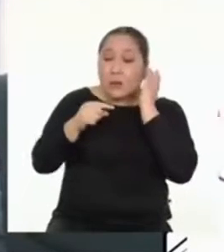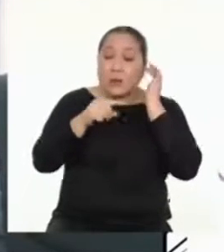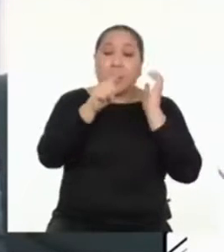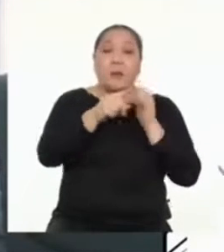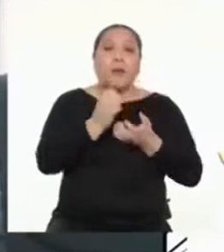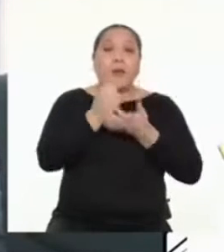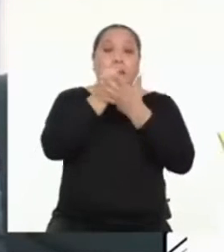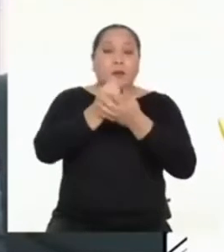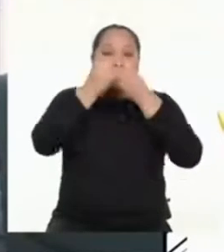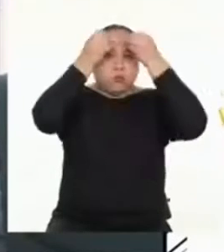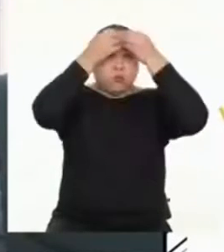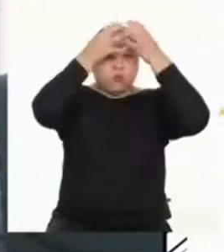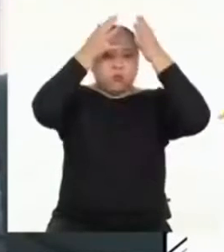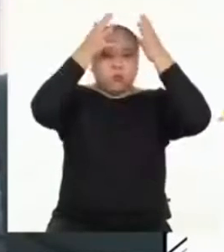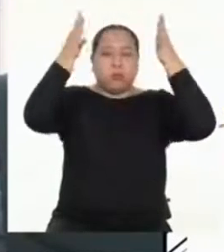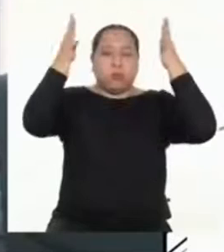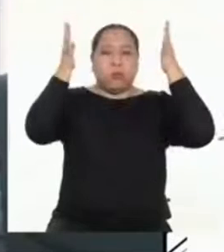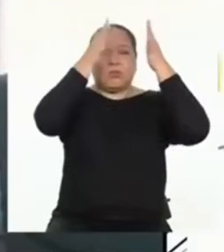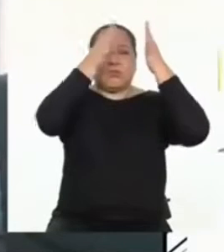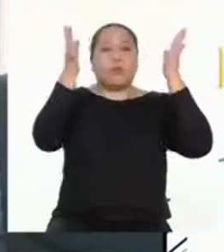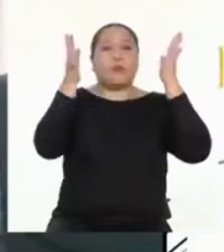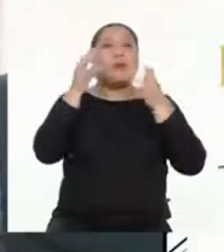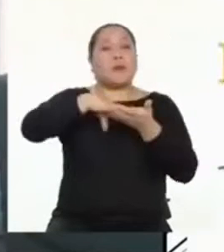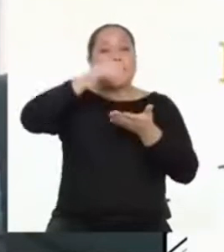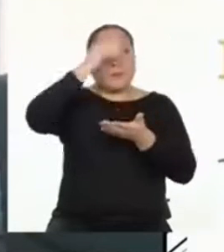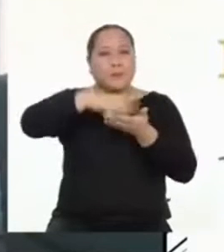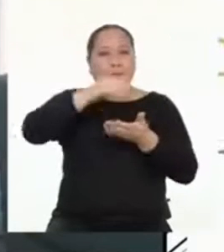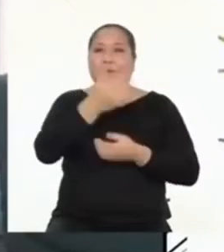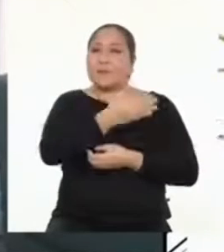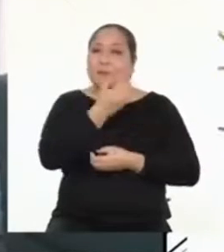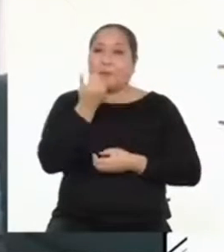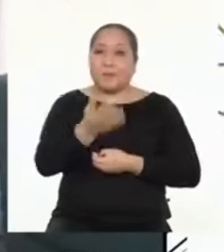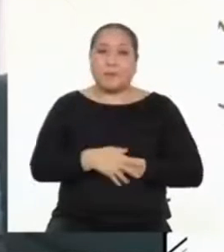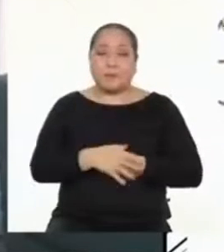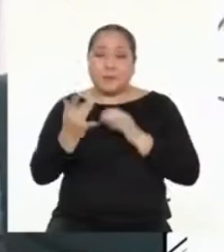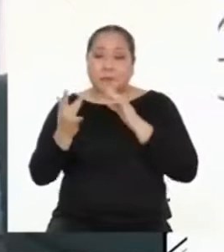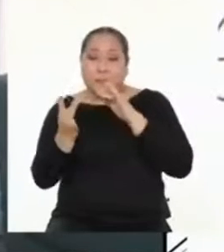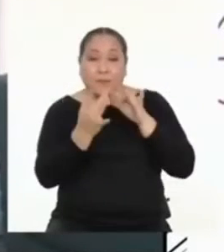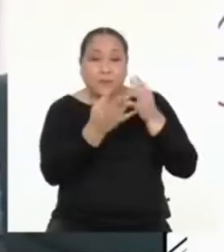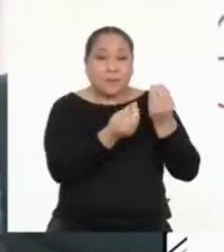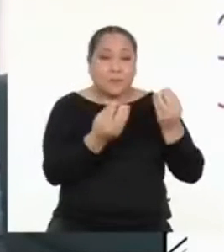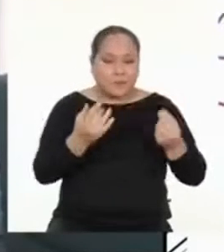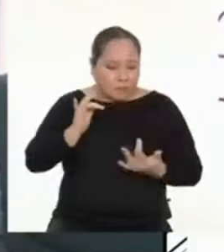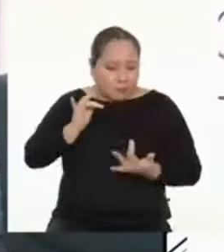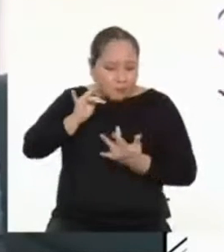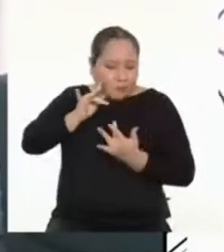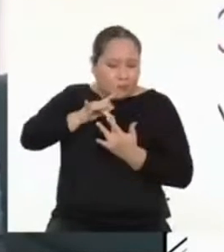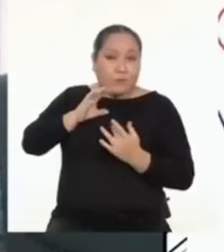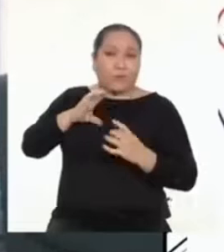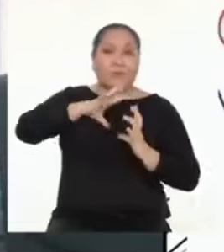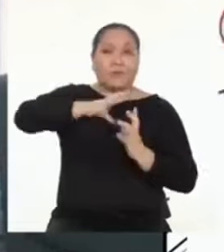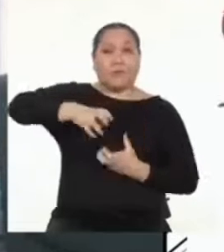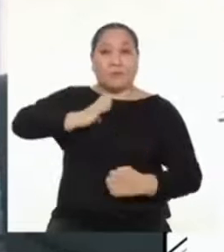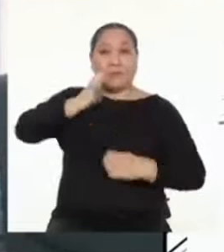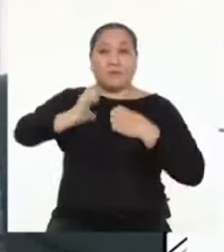constantemente mi cerebro y el aprendizaje se da de la mejor forma. Conecta mucho con el mundo emocional,